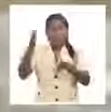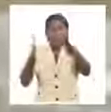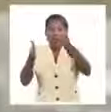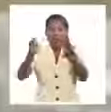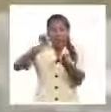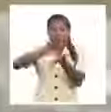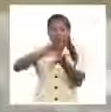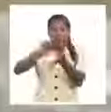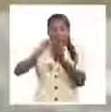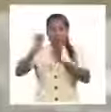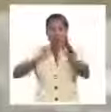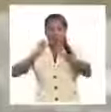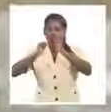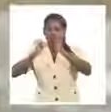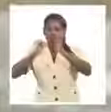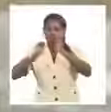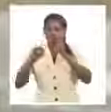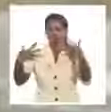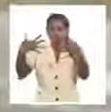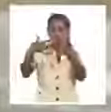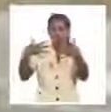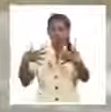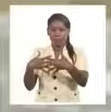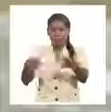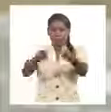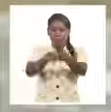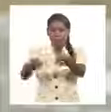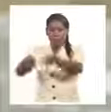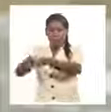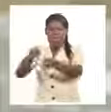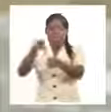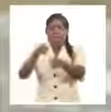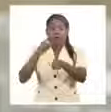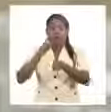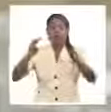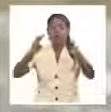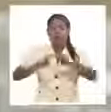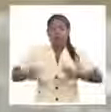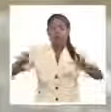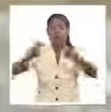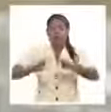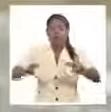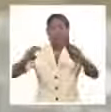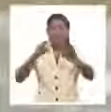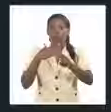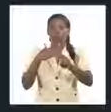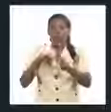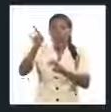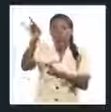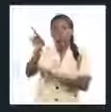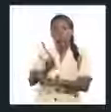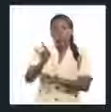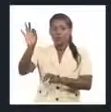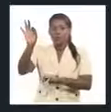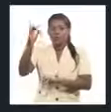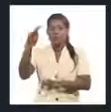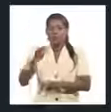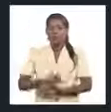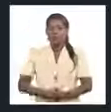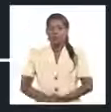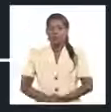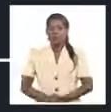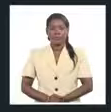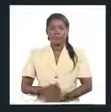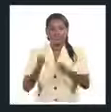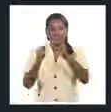tiene una influencia directa, digamos, en el potencial que una nanoestructura puede ofrecer a un dispositivo de conversión solar. Por eso, el